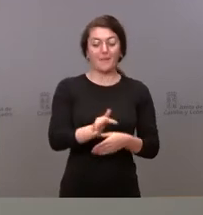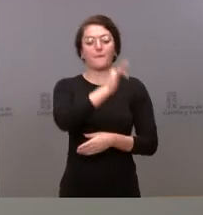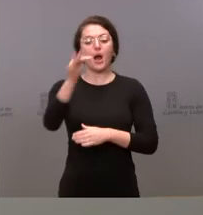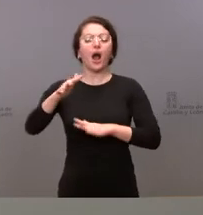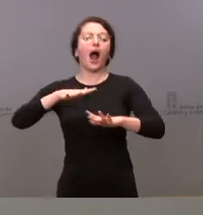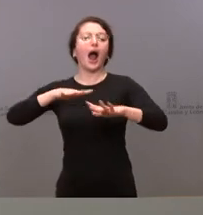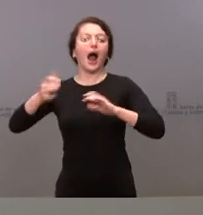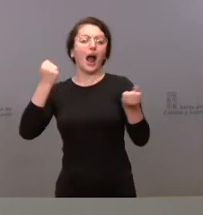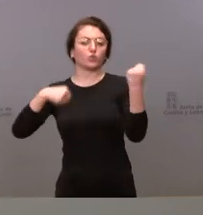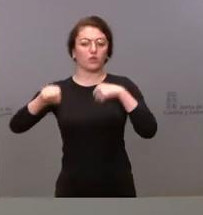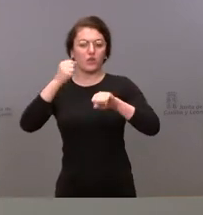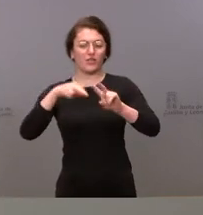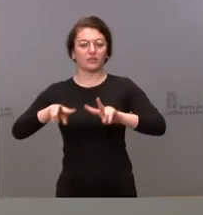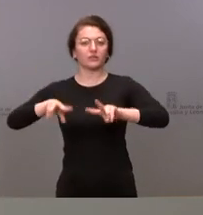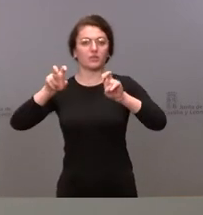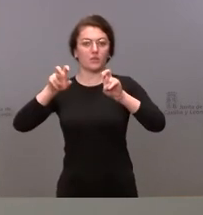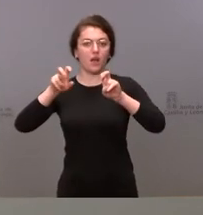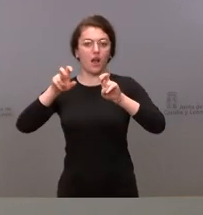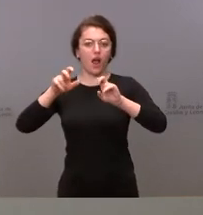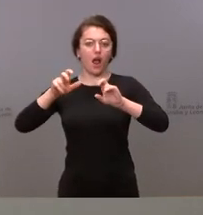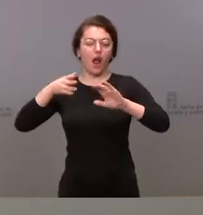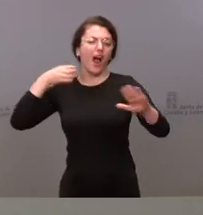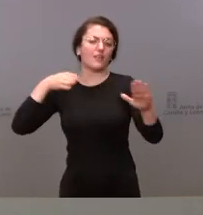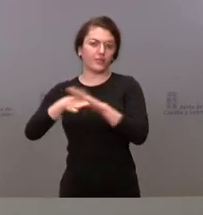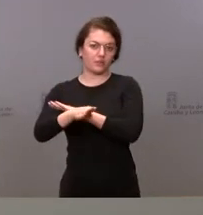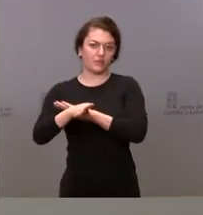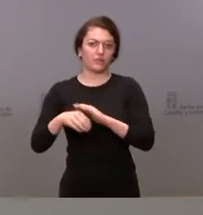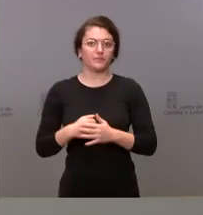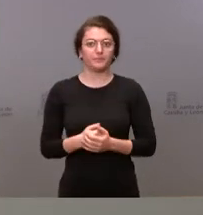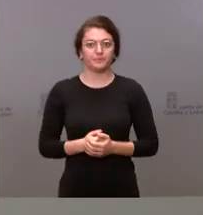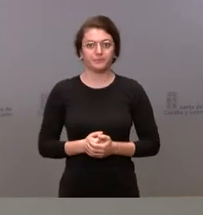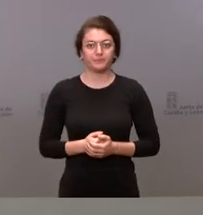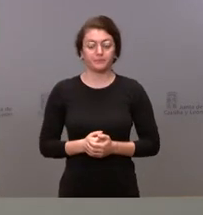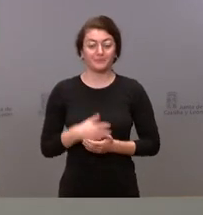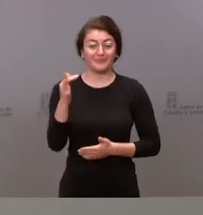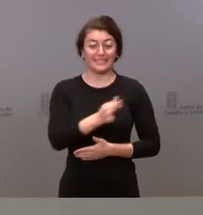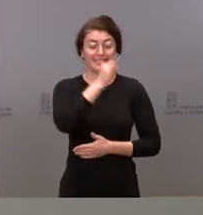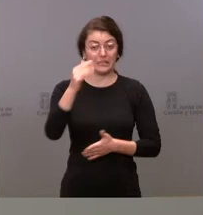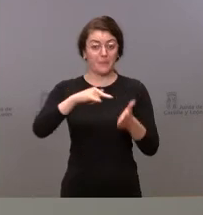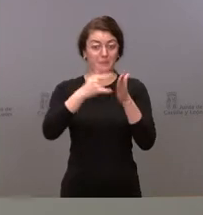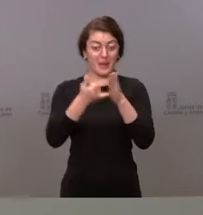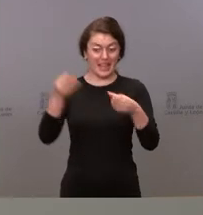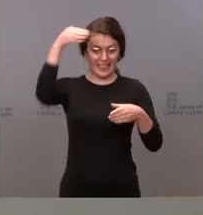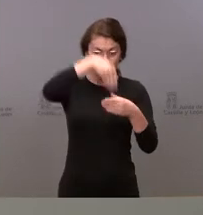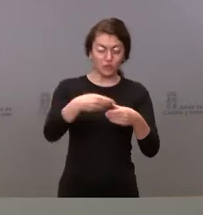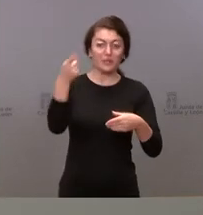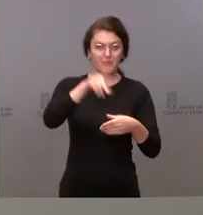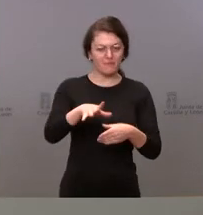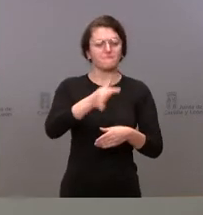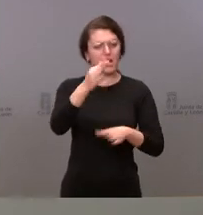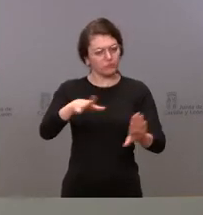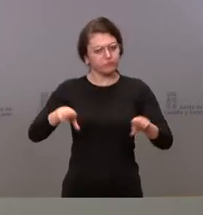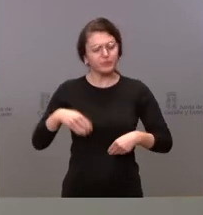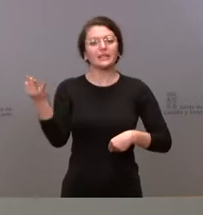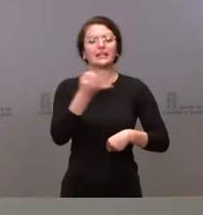realizar en materia de accesibilidad. Y además, en el plan se contempla y se asume ya el